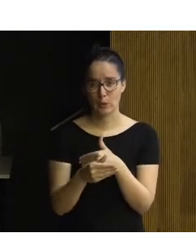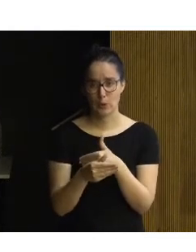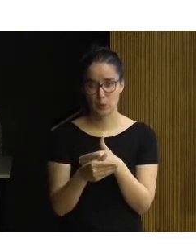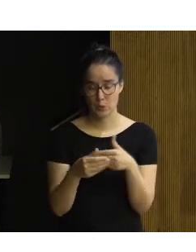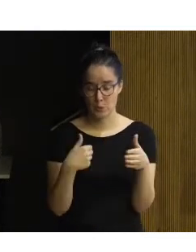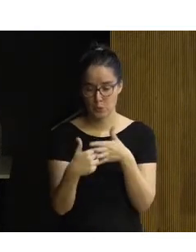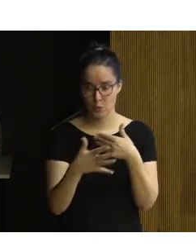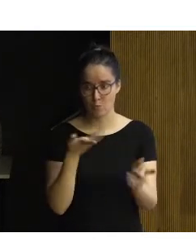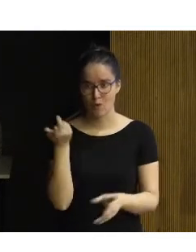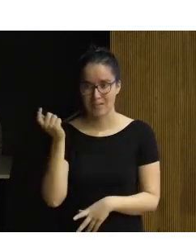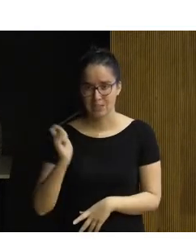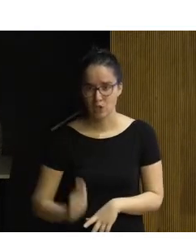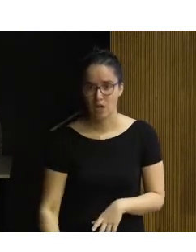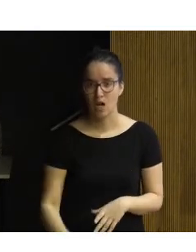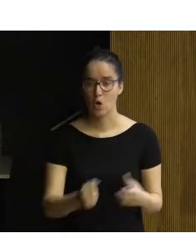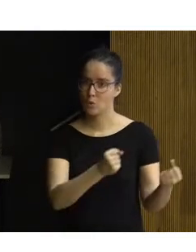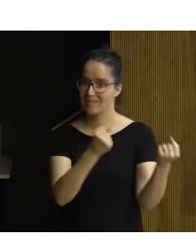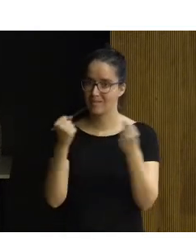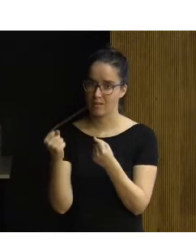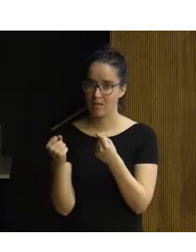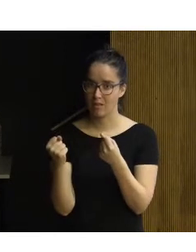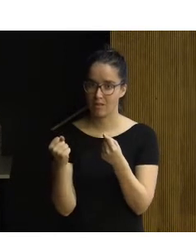manos de un profesional o de una entidad,